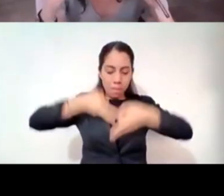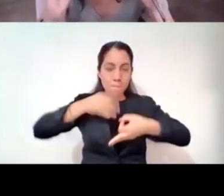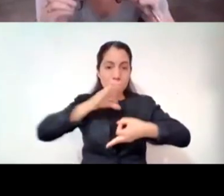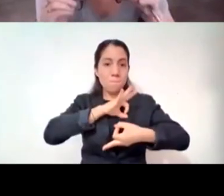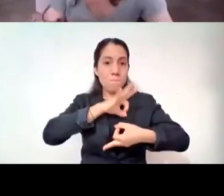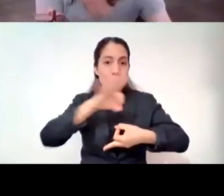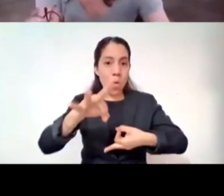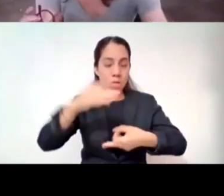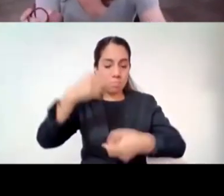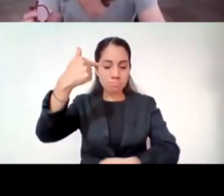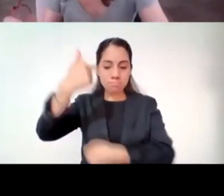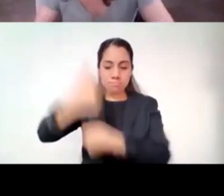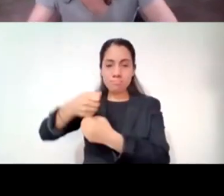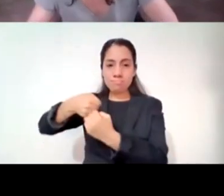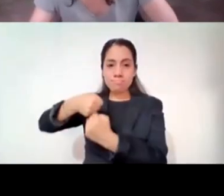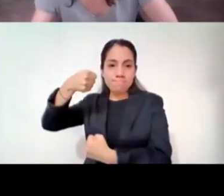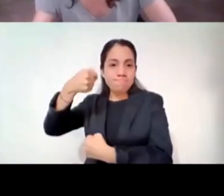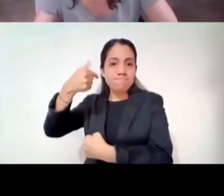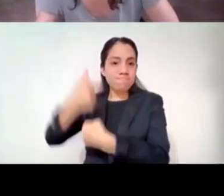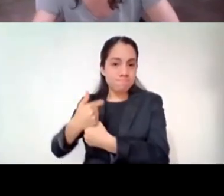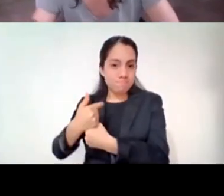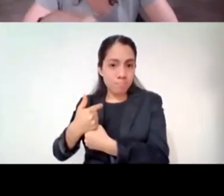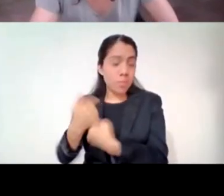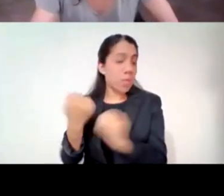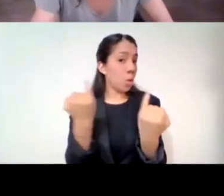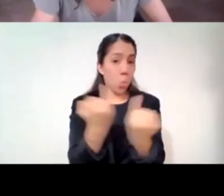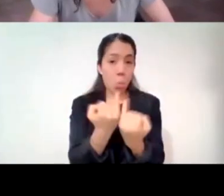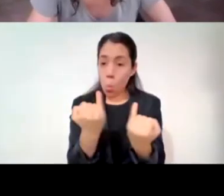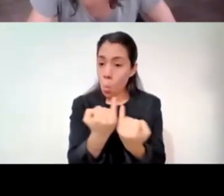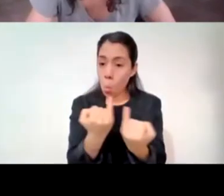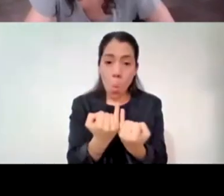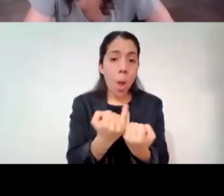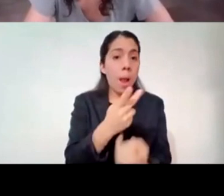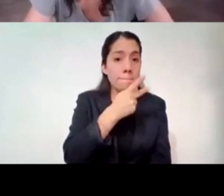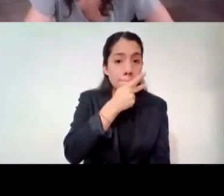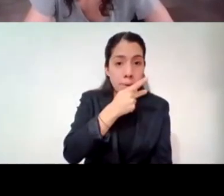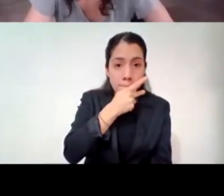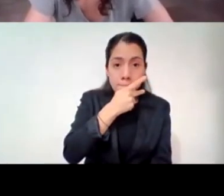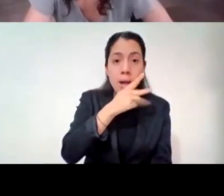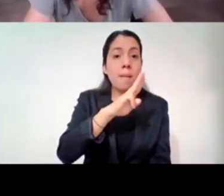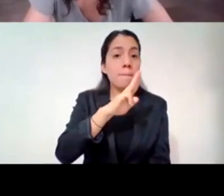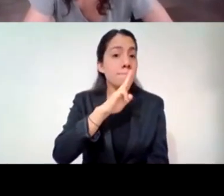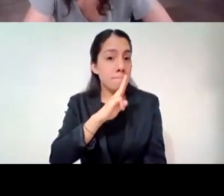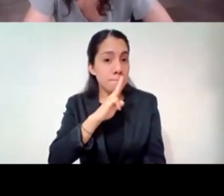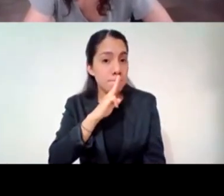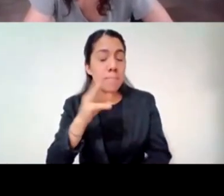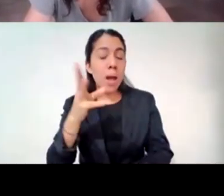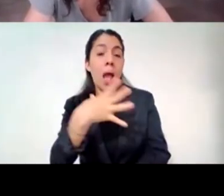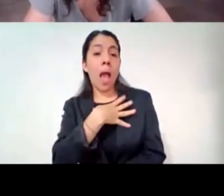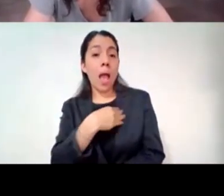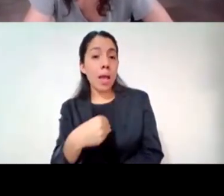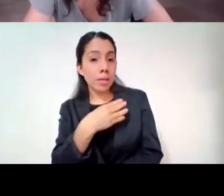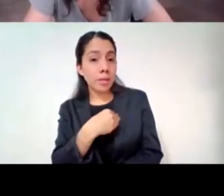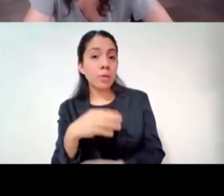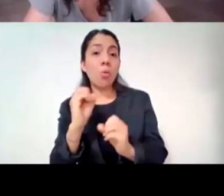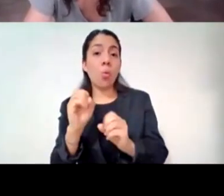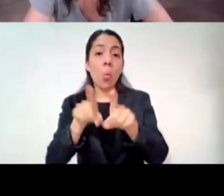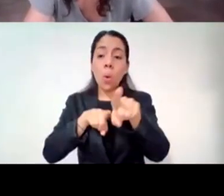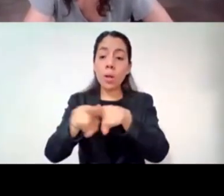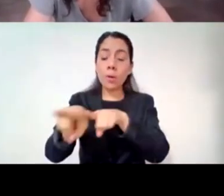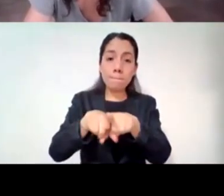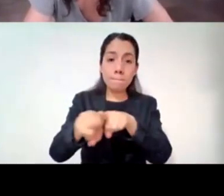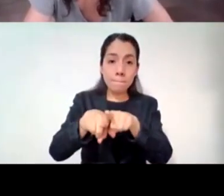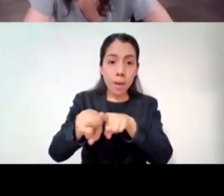pues muchas cosas igual como padres igual como hijos igual como hermanos igual con nuestros hijos o con nuestros adolescentes